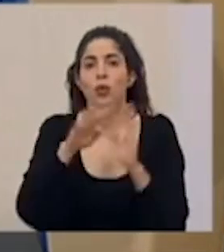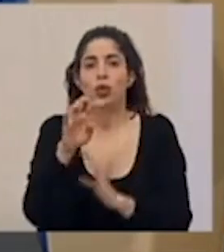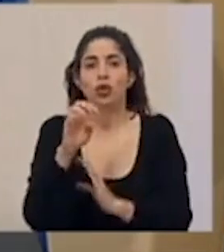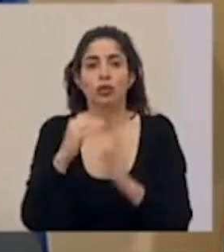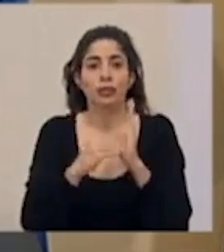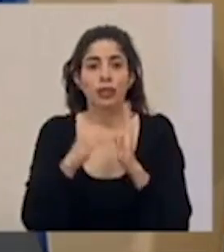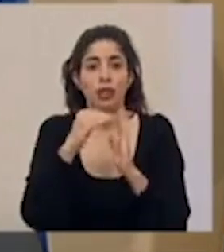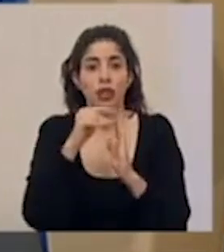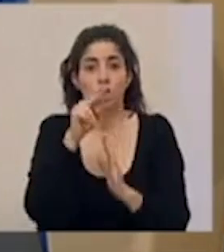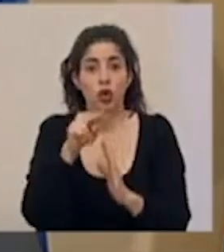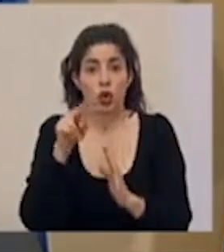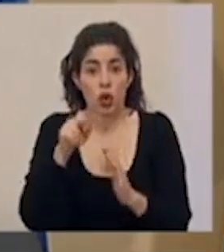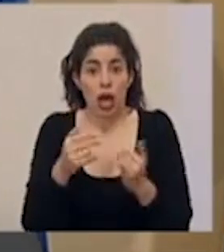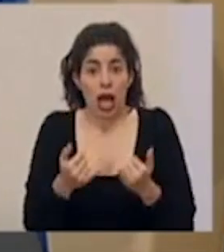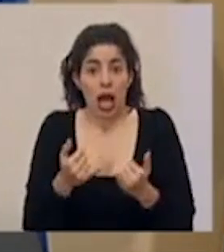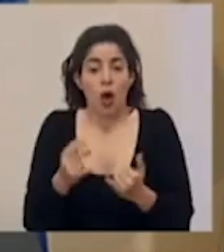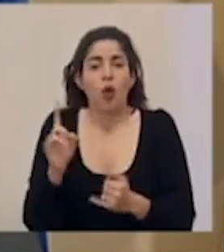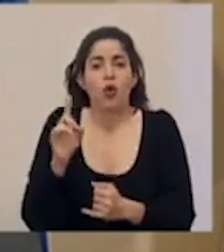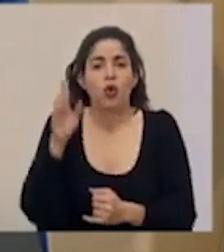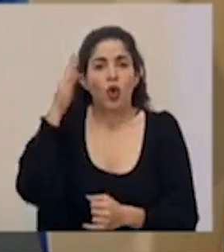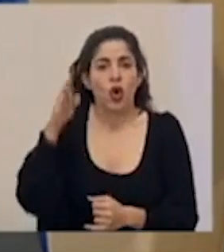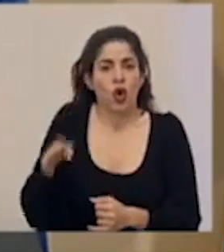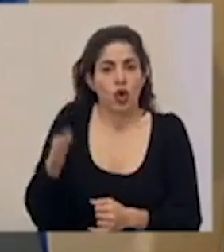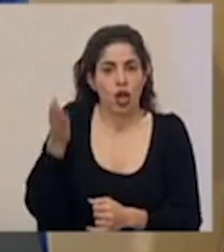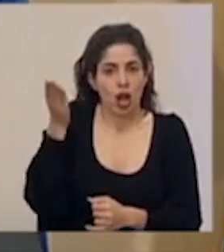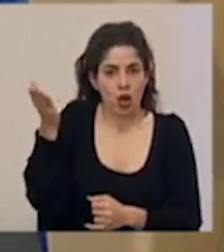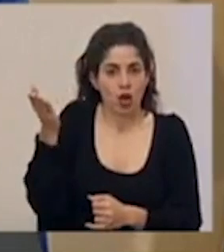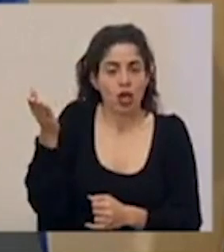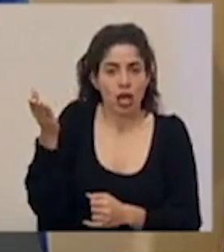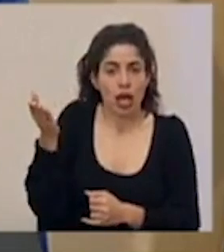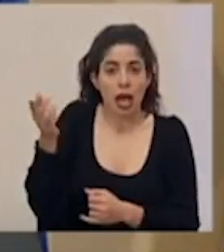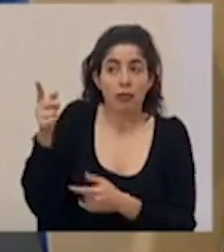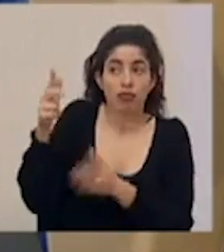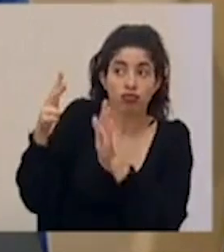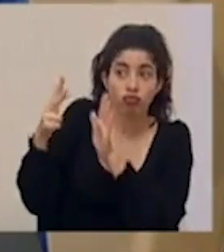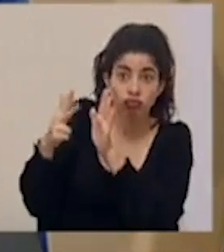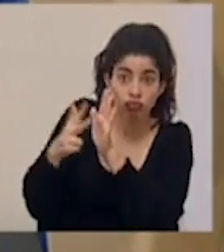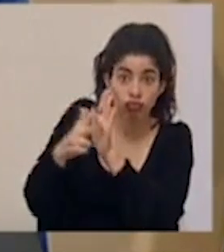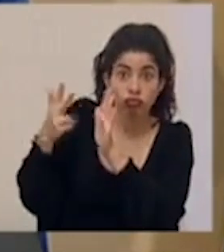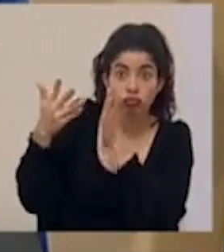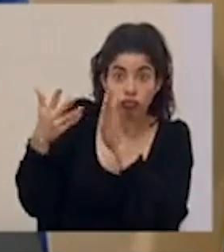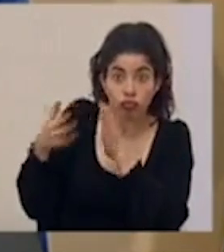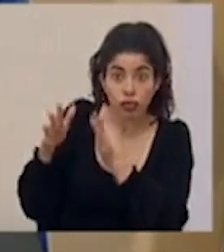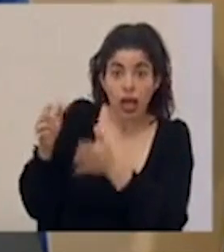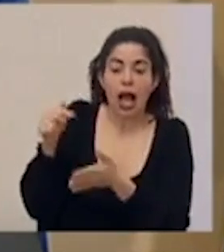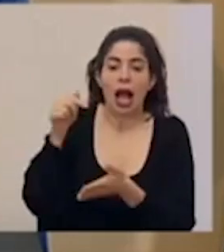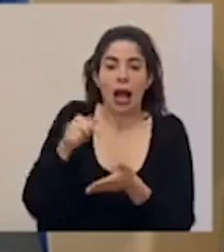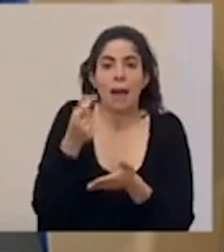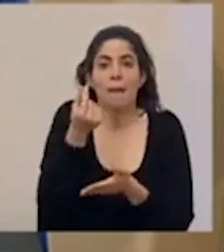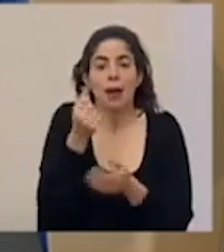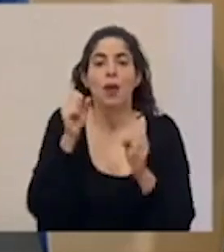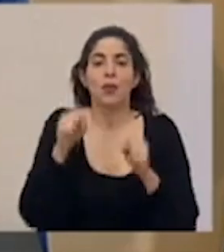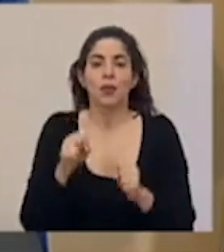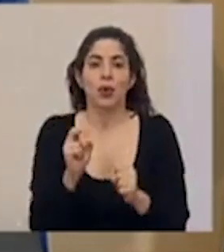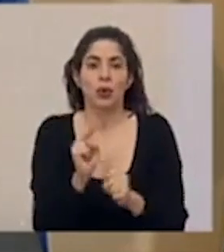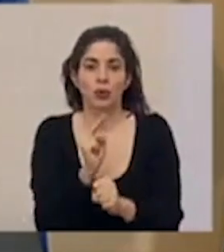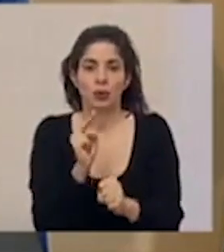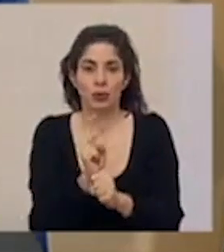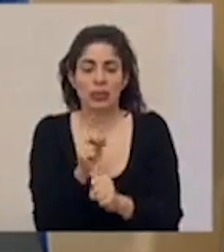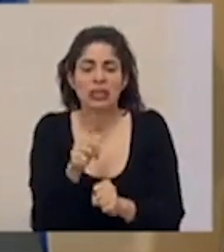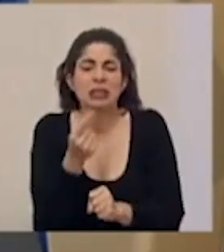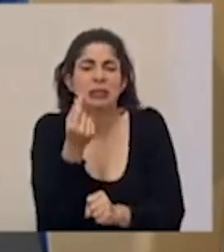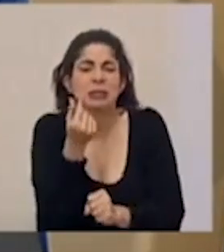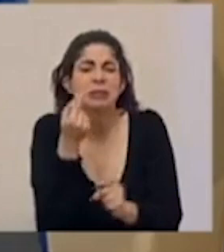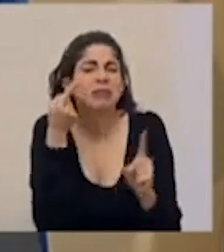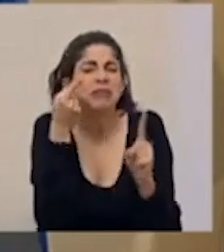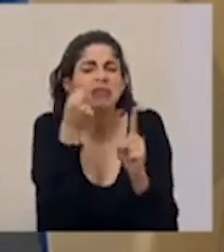de colones que en este momento están en la Contraloría General de la República para su aprobación, para poder utilizar estos fondos que son